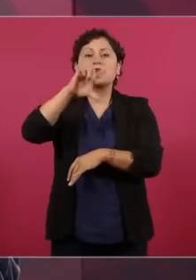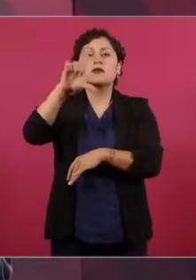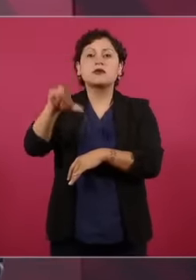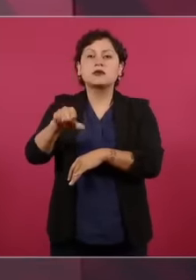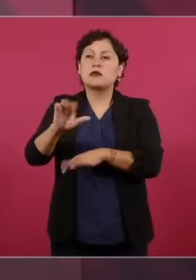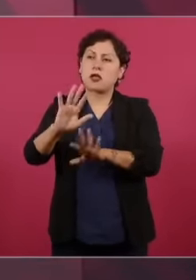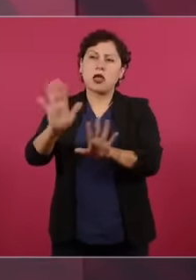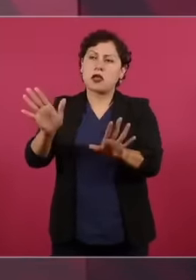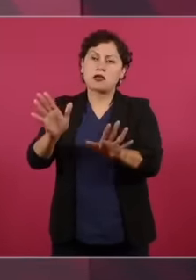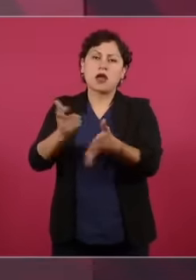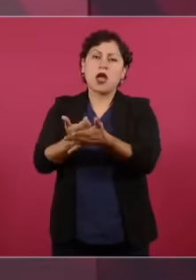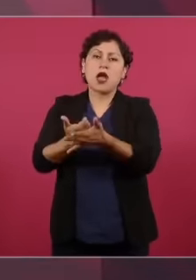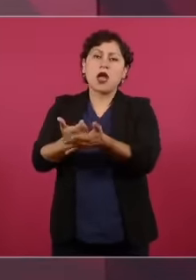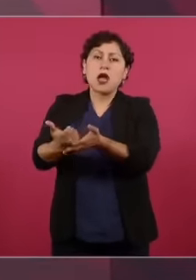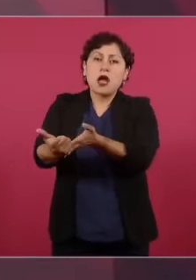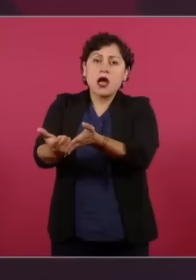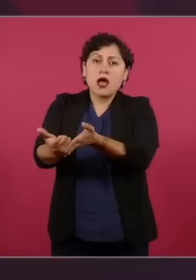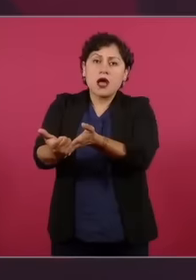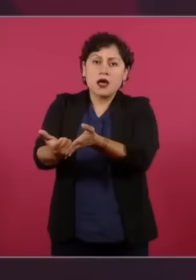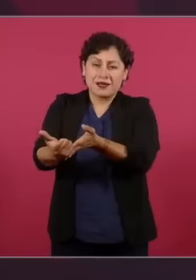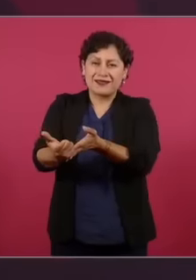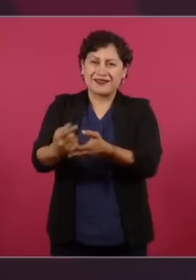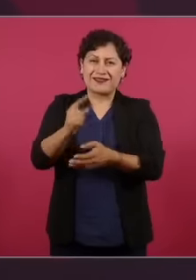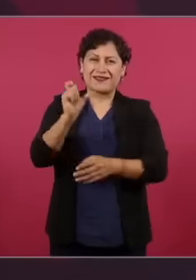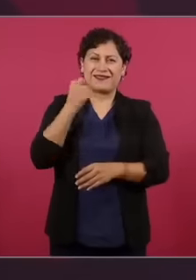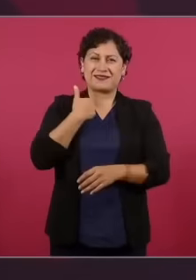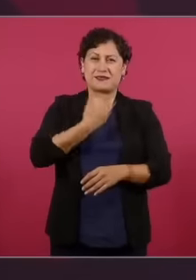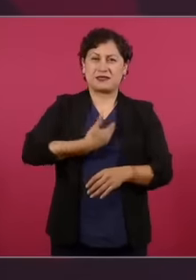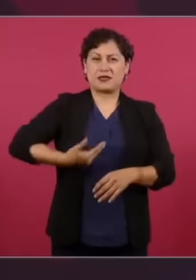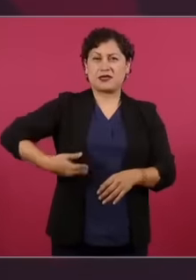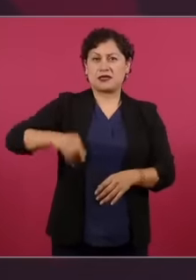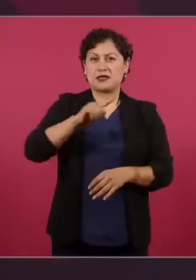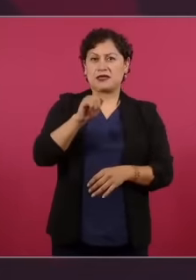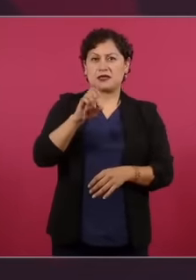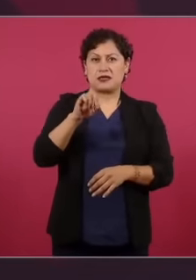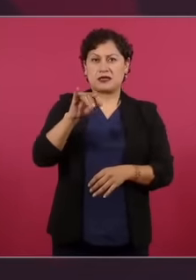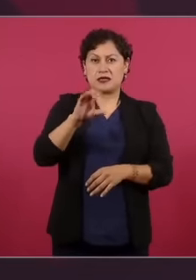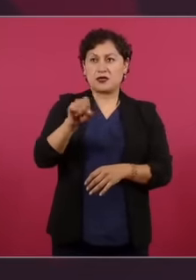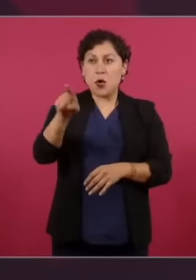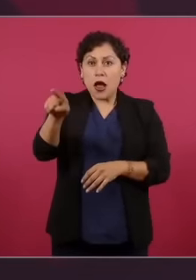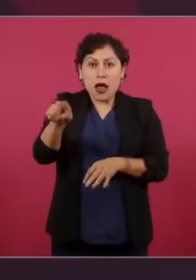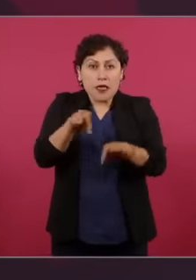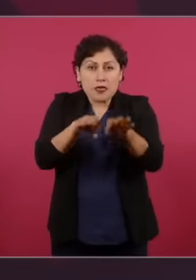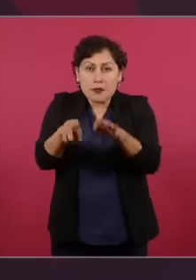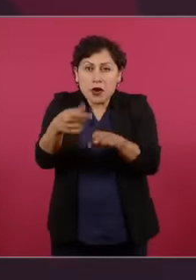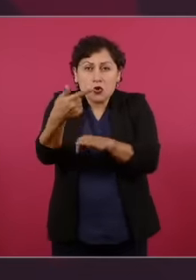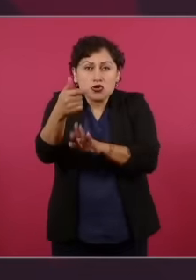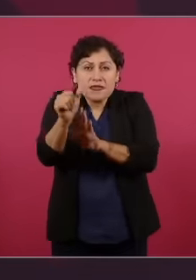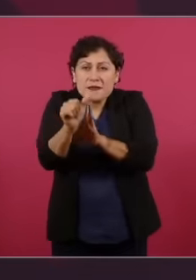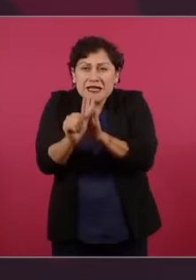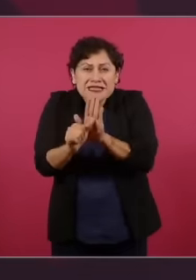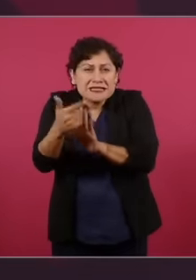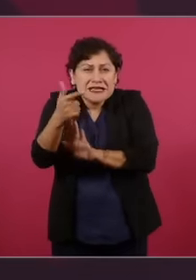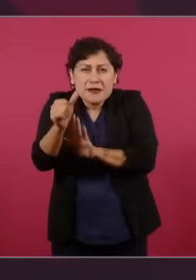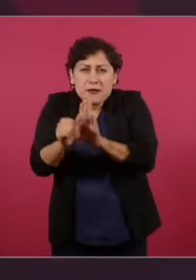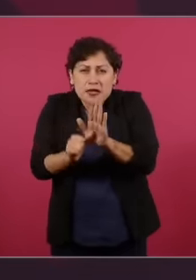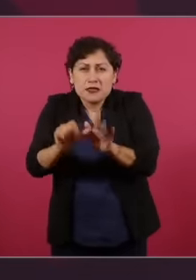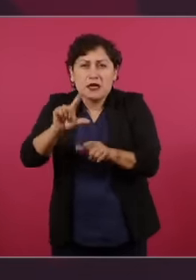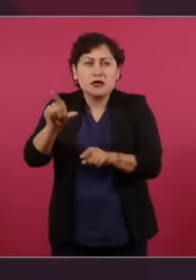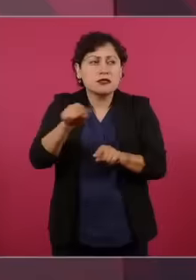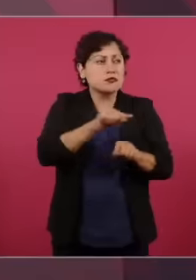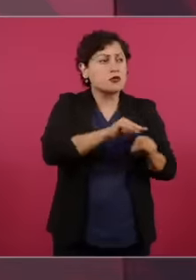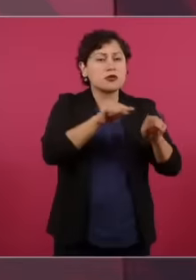Y lo liquida, Cedillo, y le da una pensión vitalicia que le permite